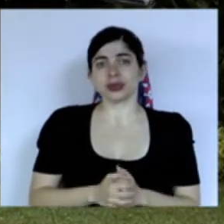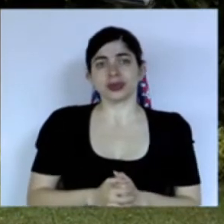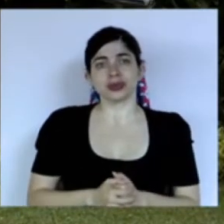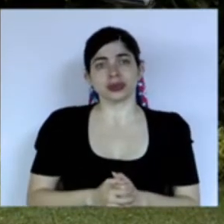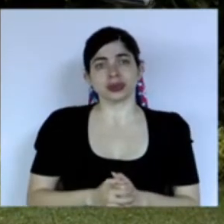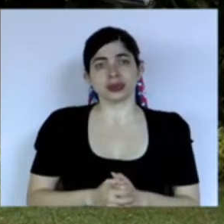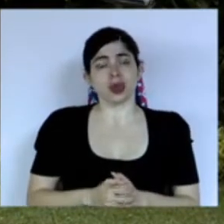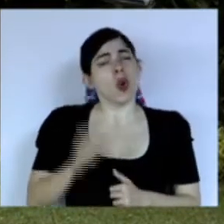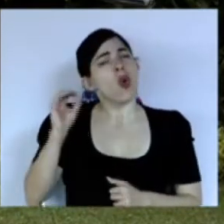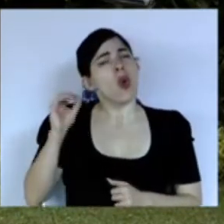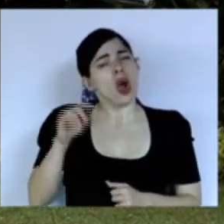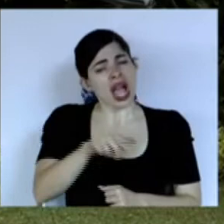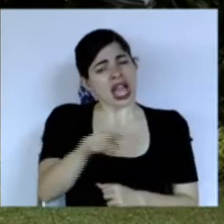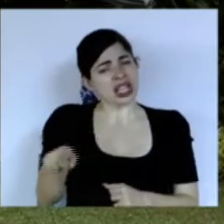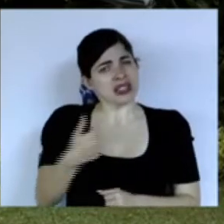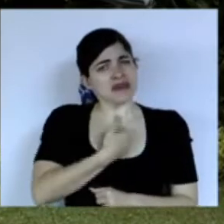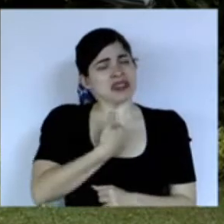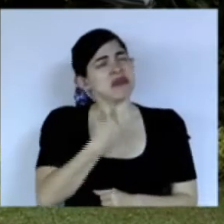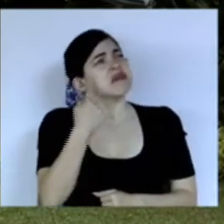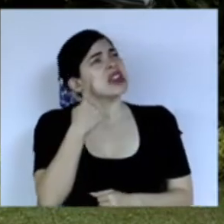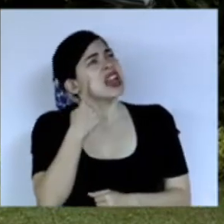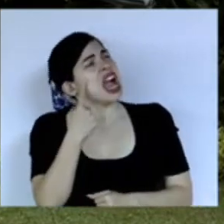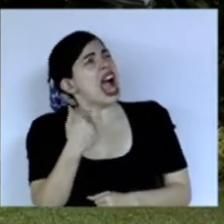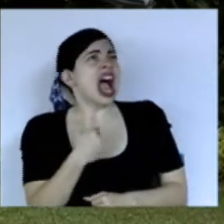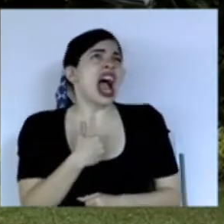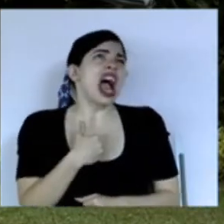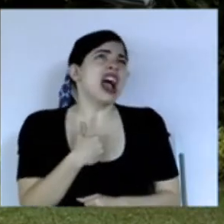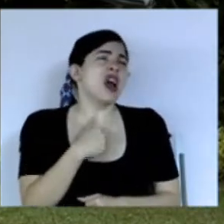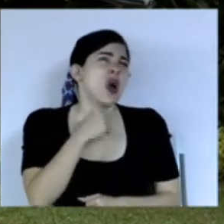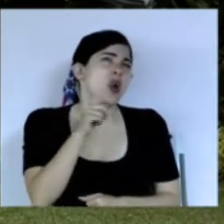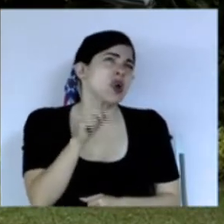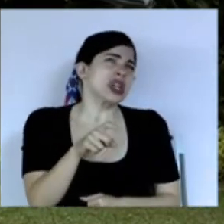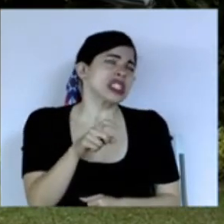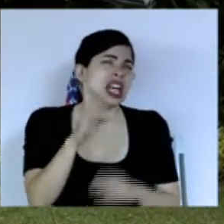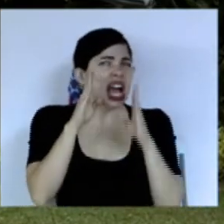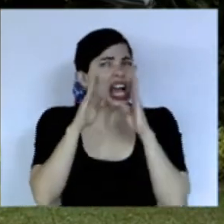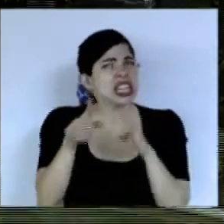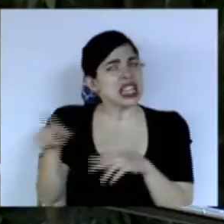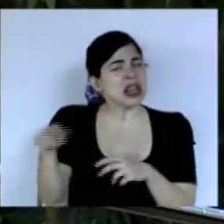o fue que ellos se preguntaron hay o no que atender esta crisis